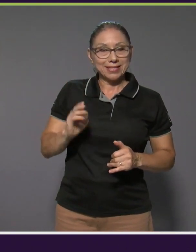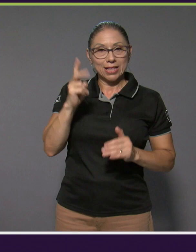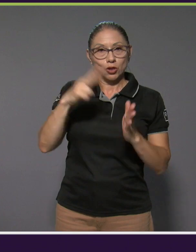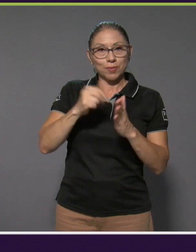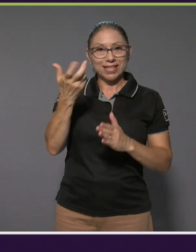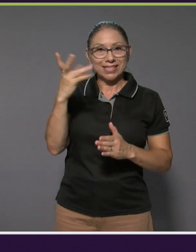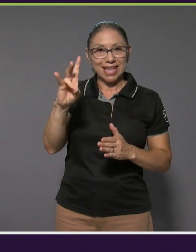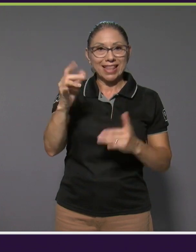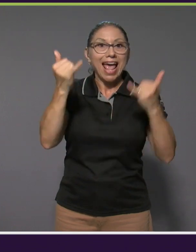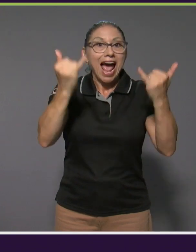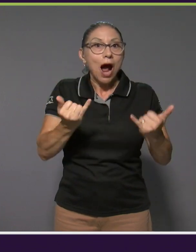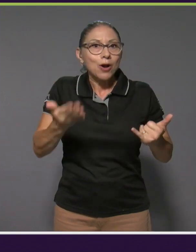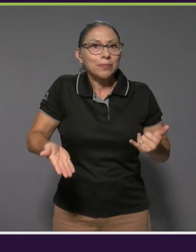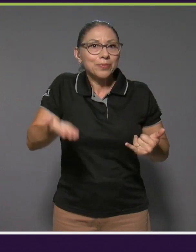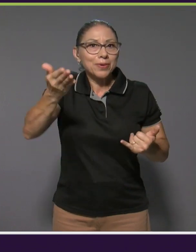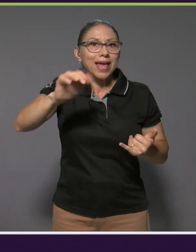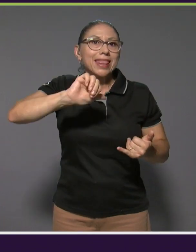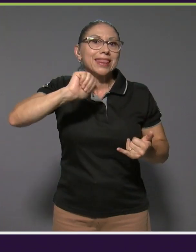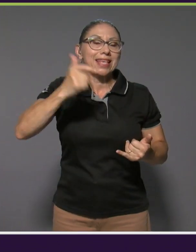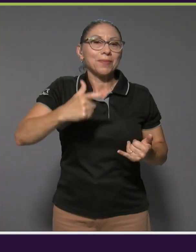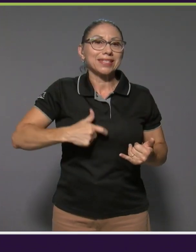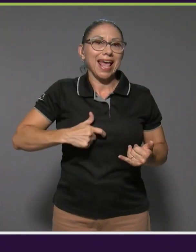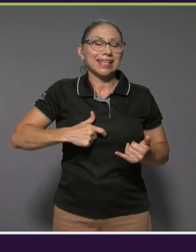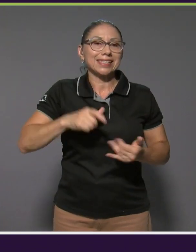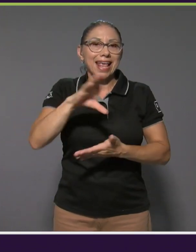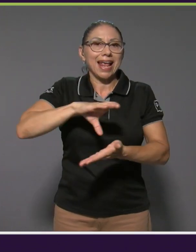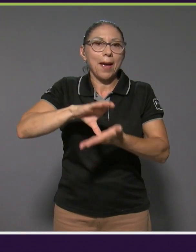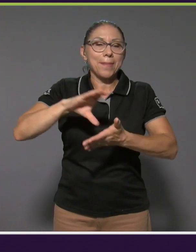a 10 preseas en Bogotá 2023.